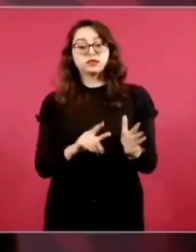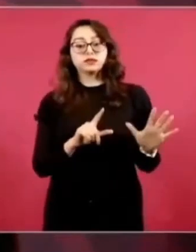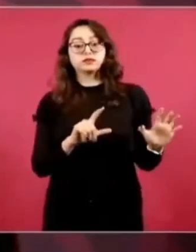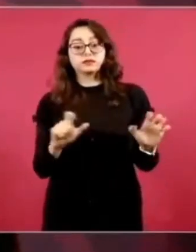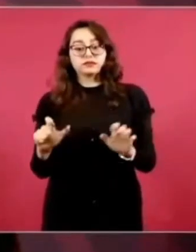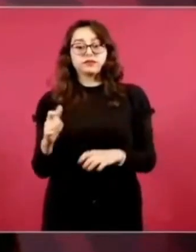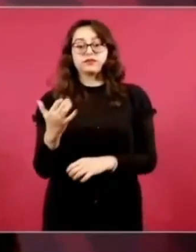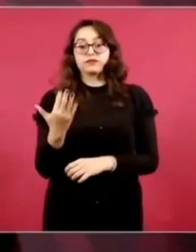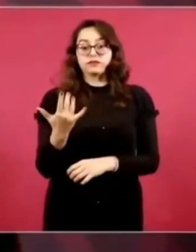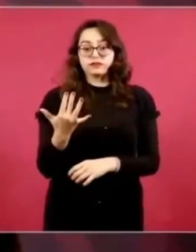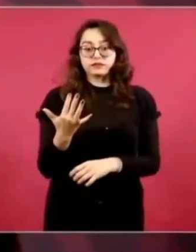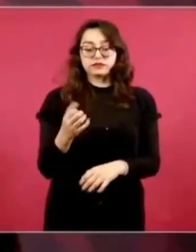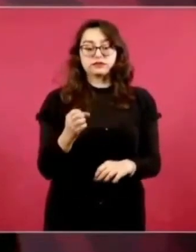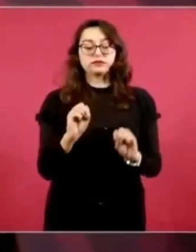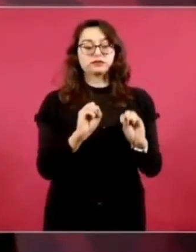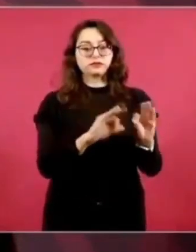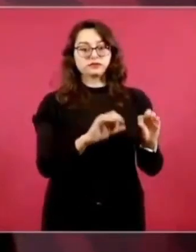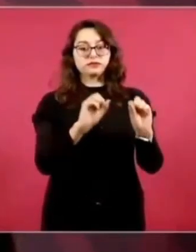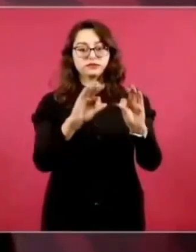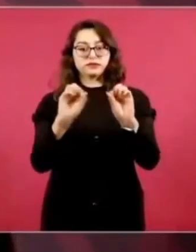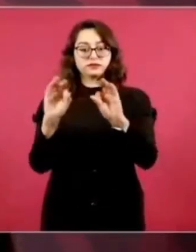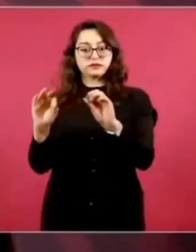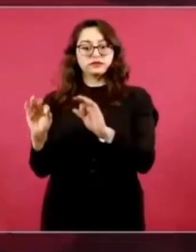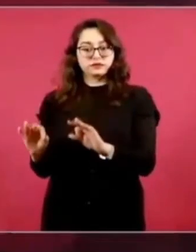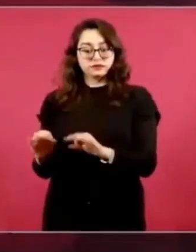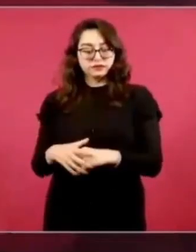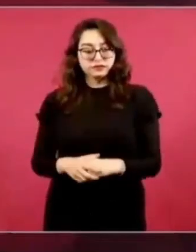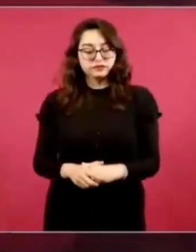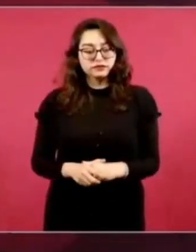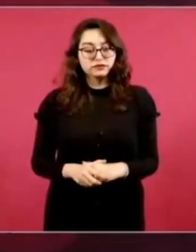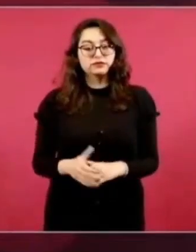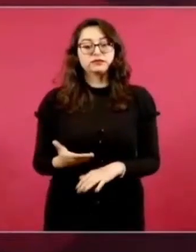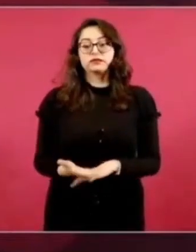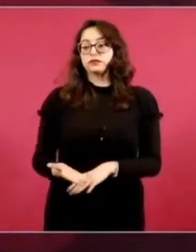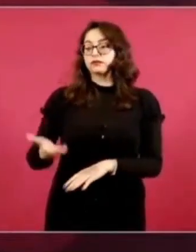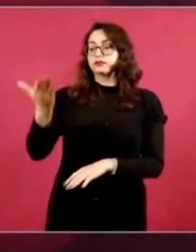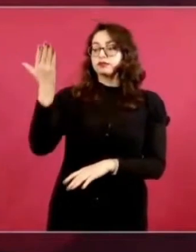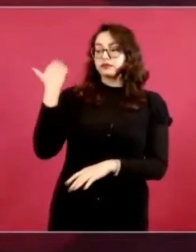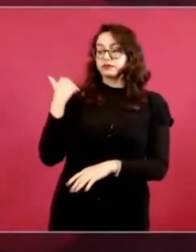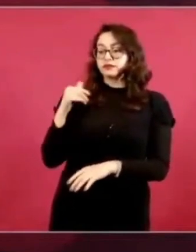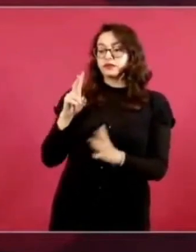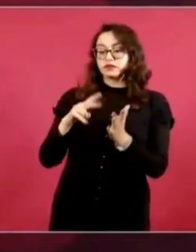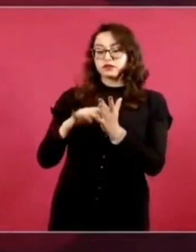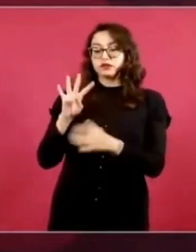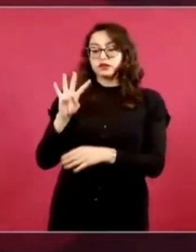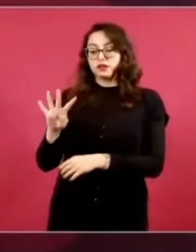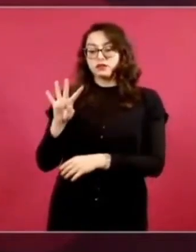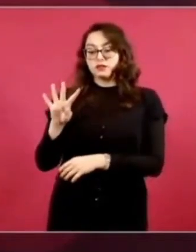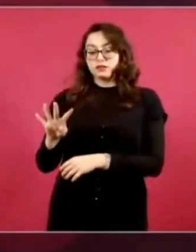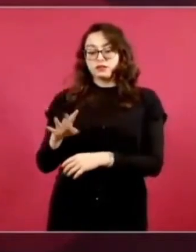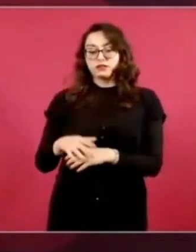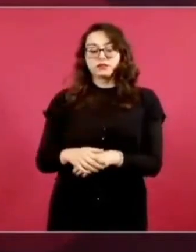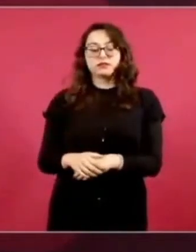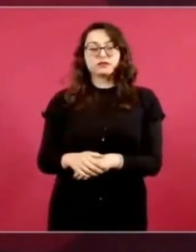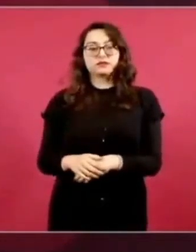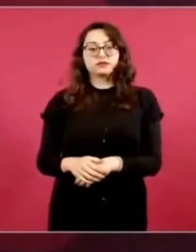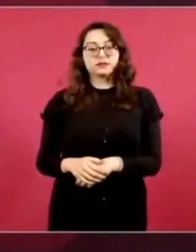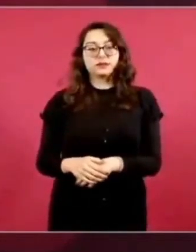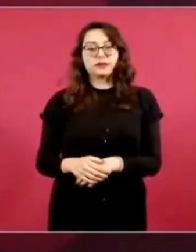sucursales. Cuando llegamos al gobierno, había mil municipios